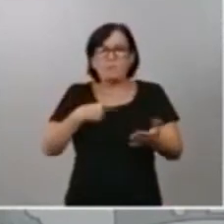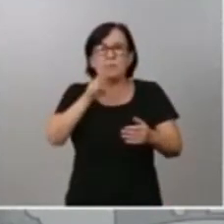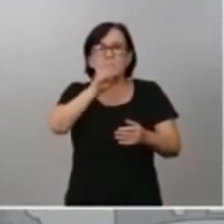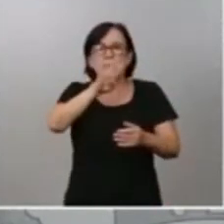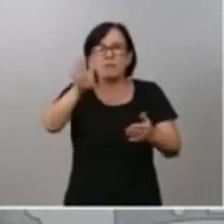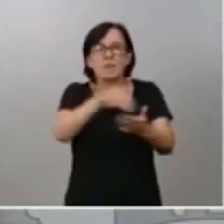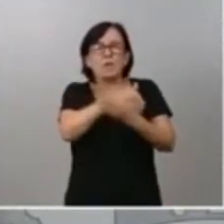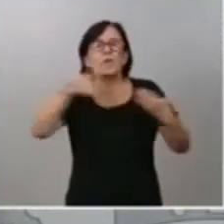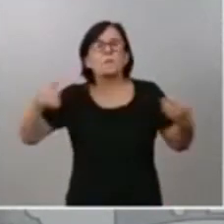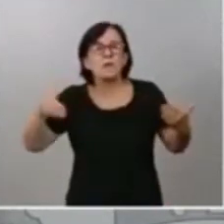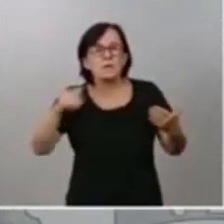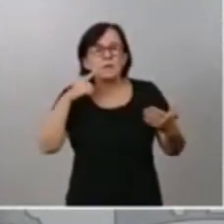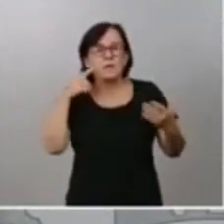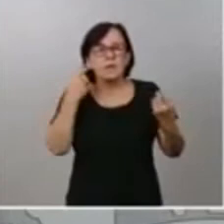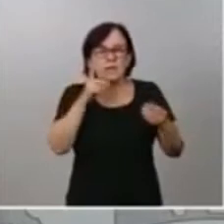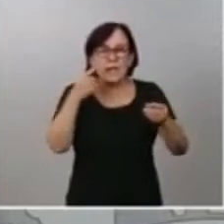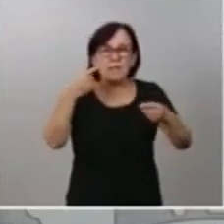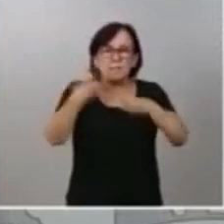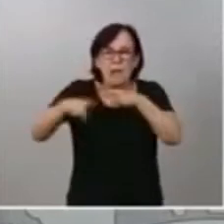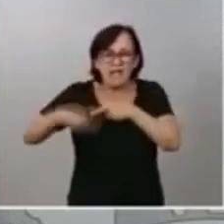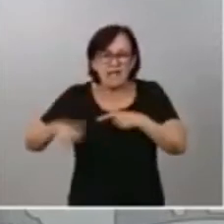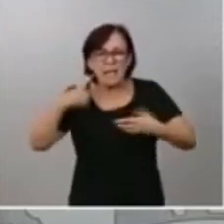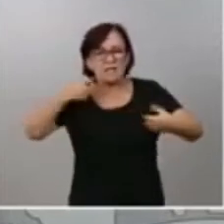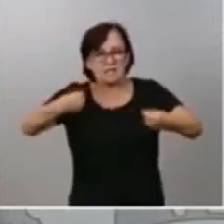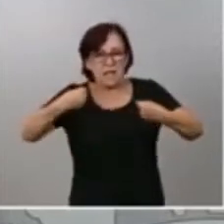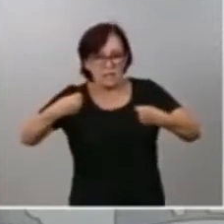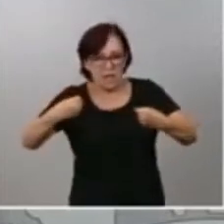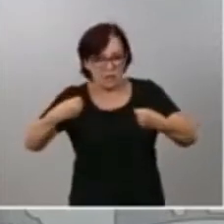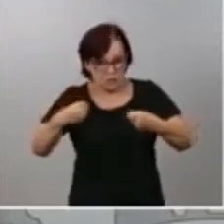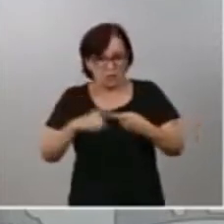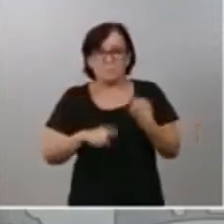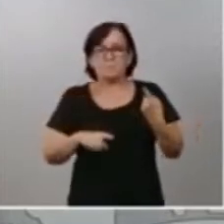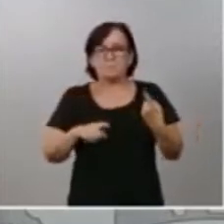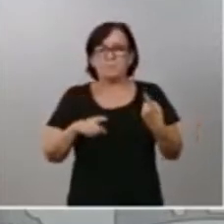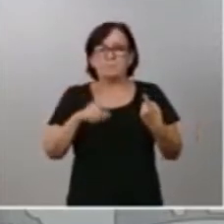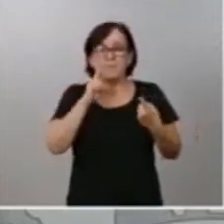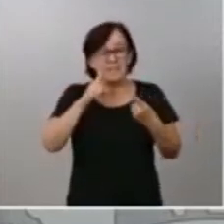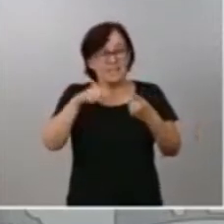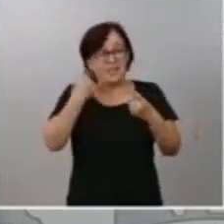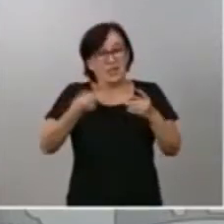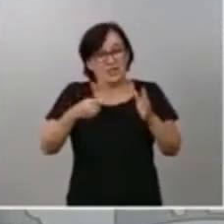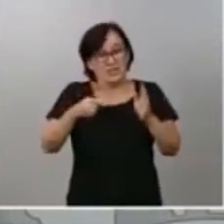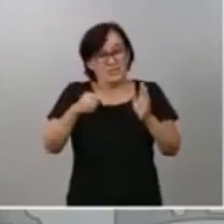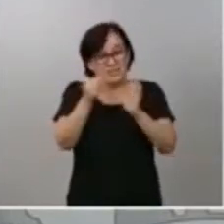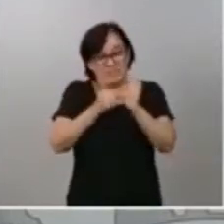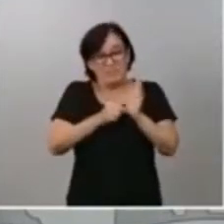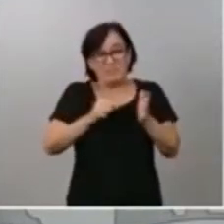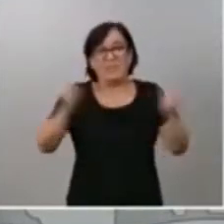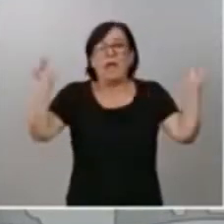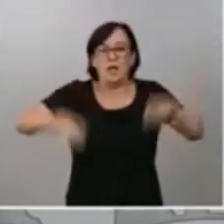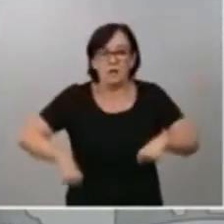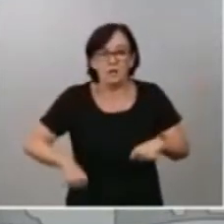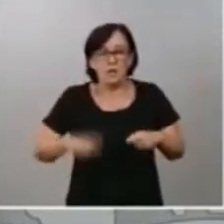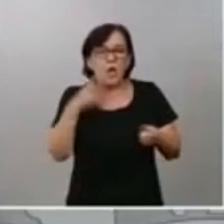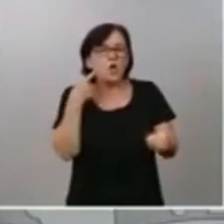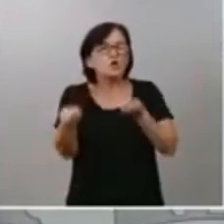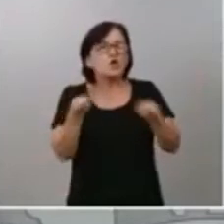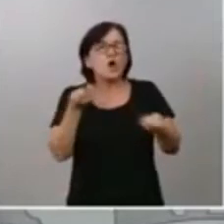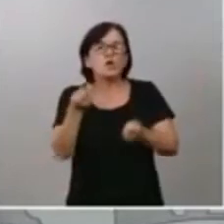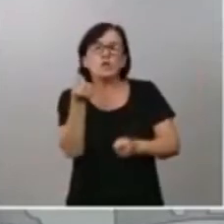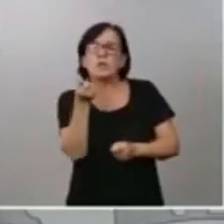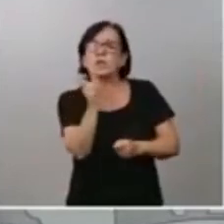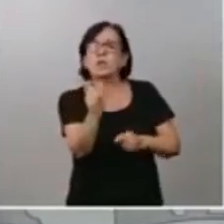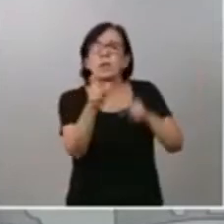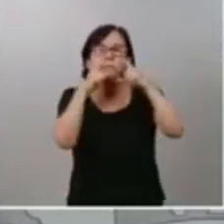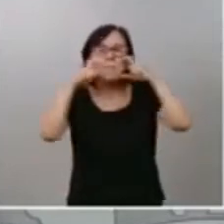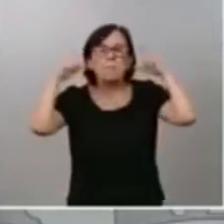de unidades de material sanitario. Otra de las medidas adoptadas, como saben ustedes, fue el control del precio de las mascarillas, que,